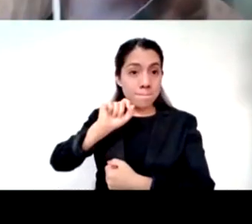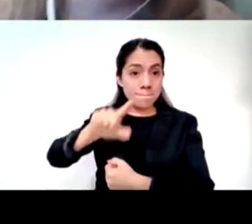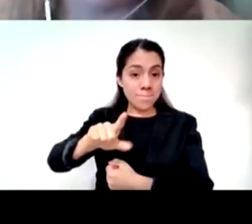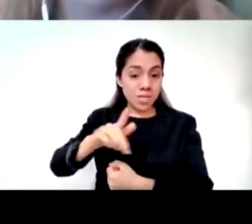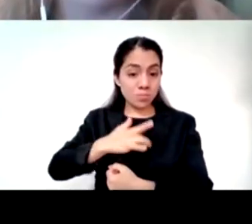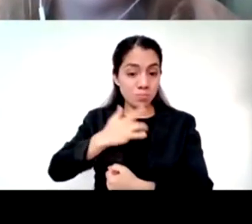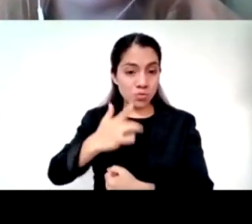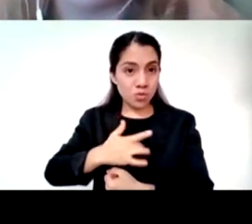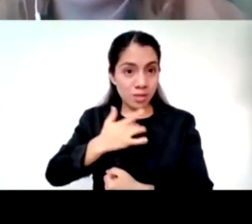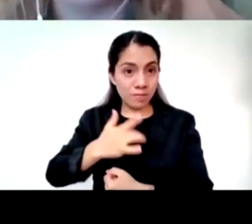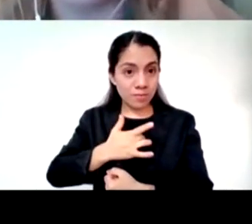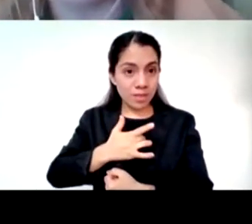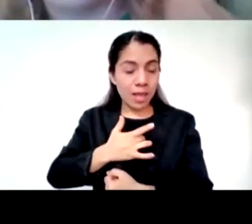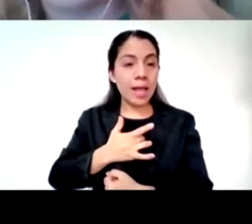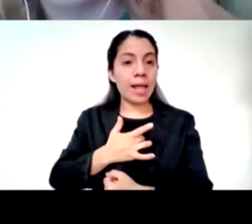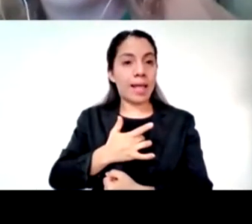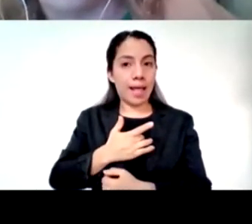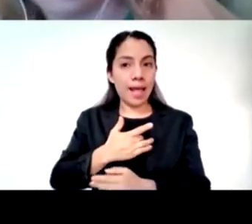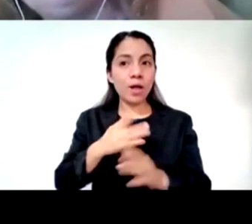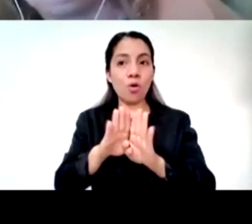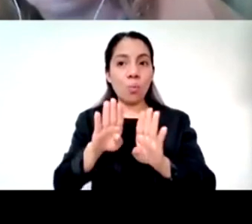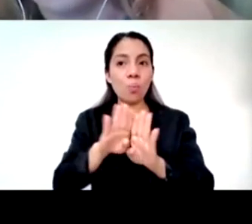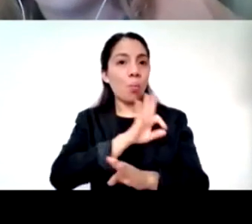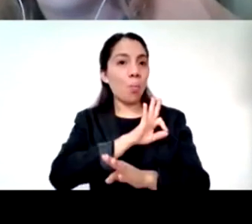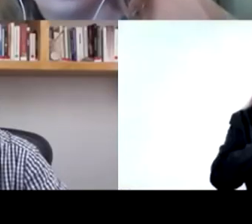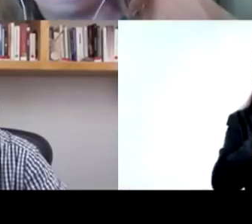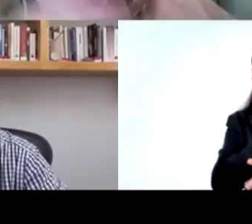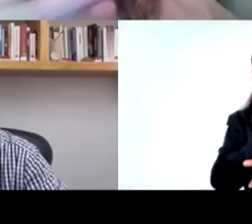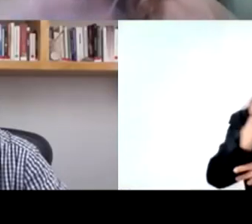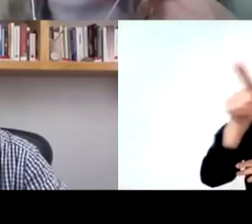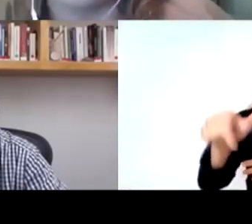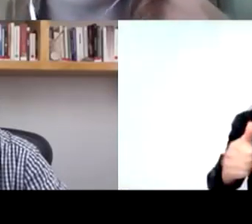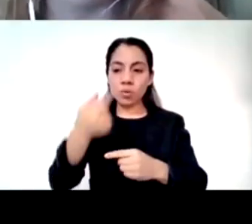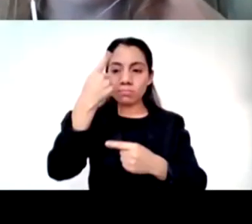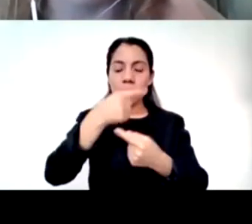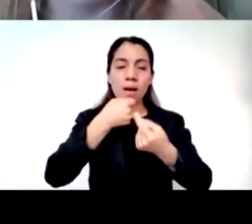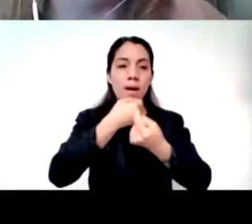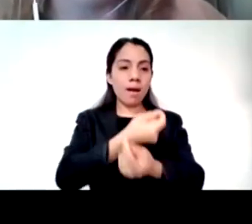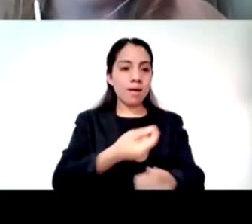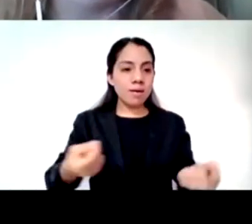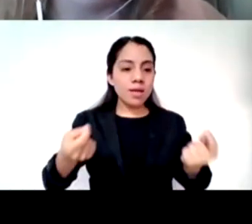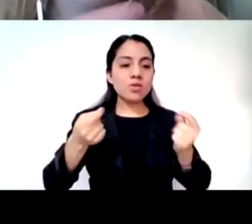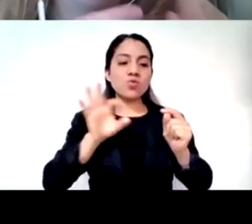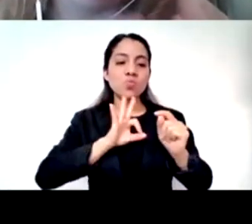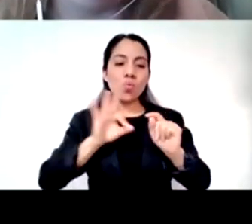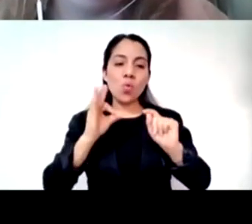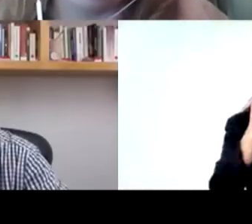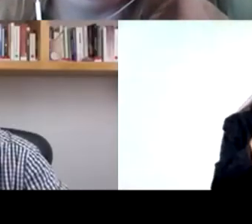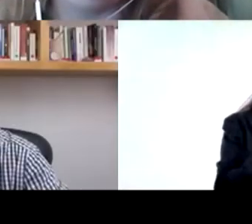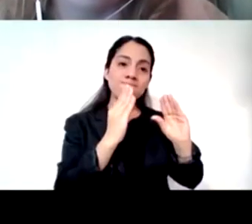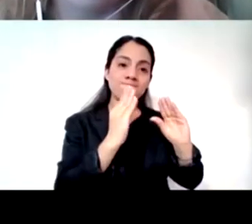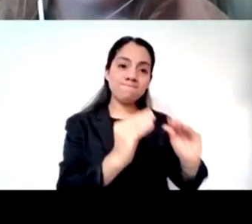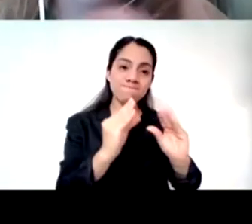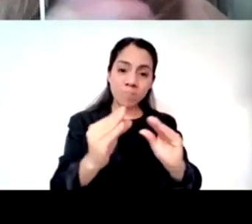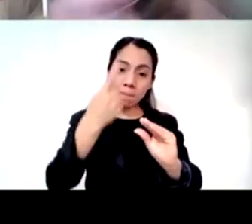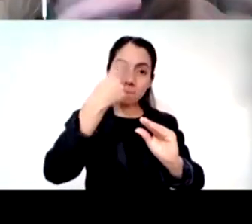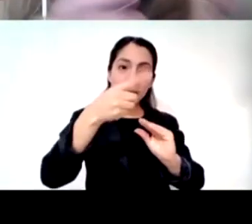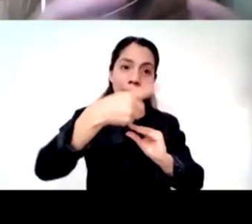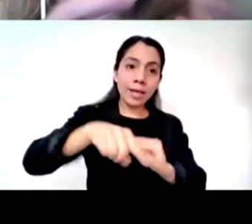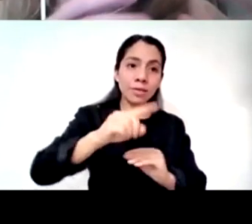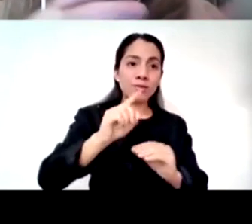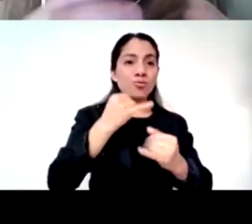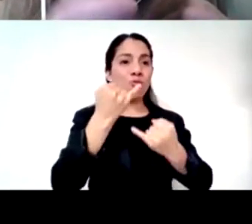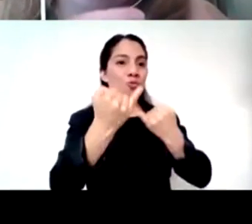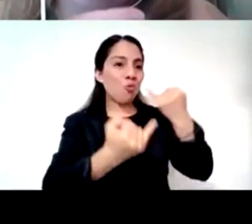entonces al niño de una manera profundamente accesible lúdica y pedagógica donde él